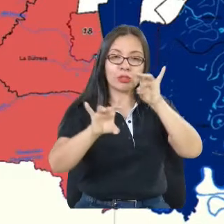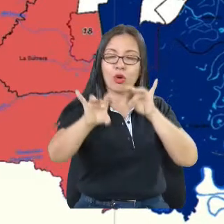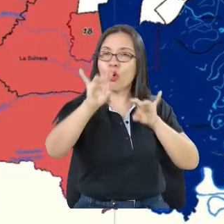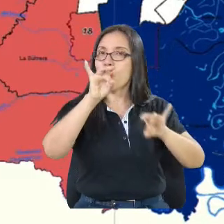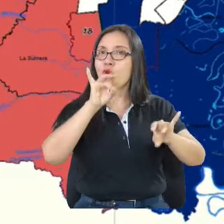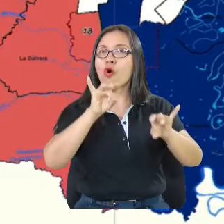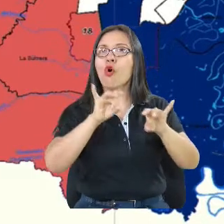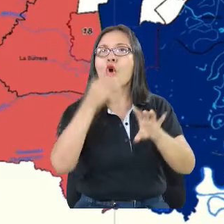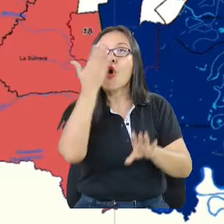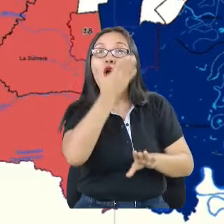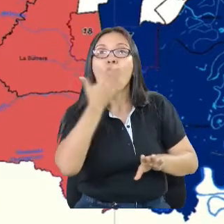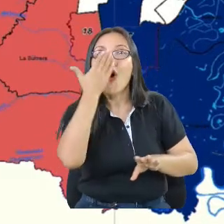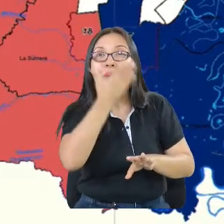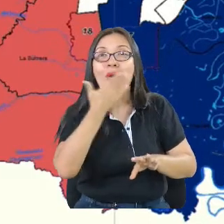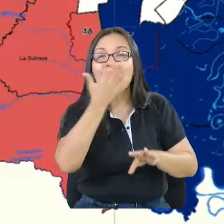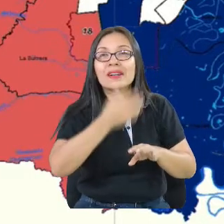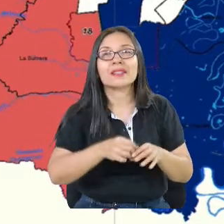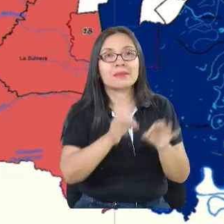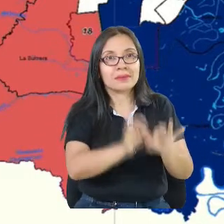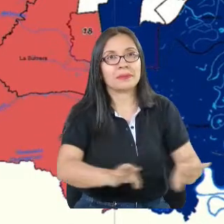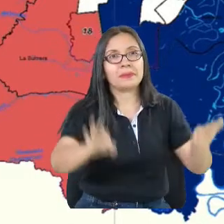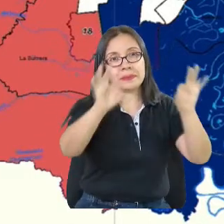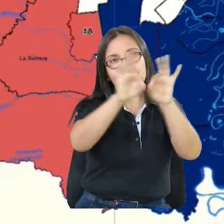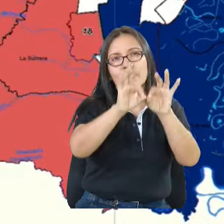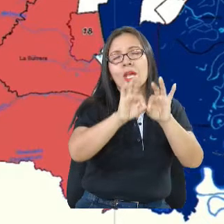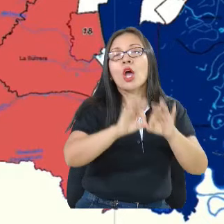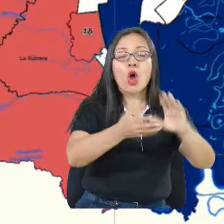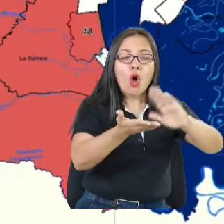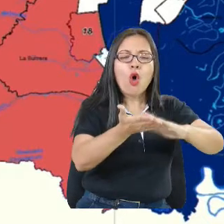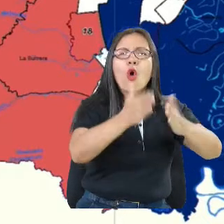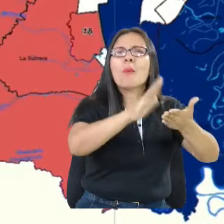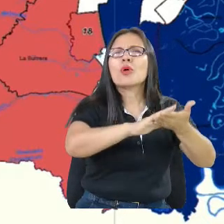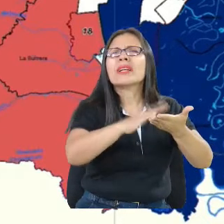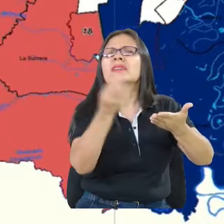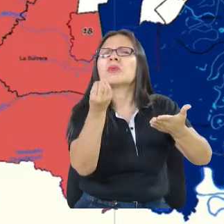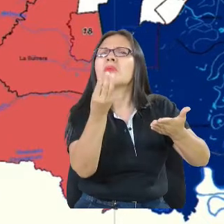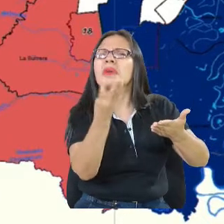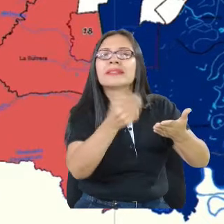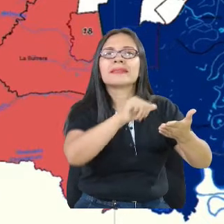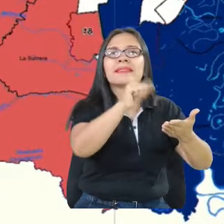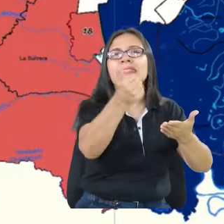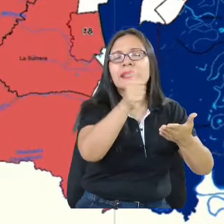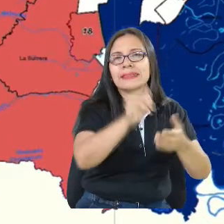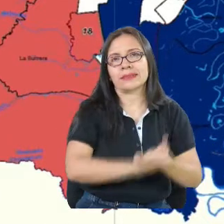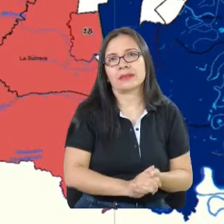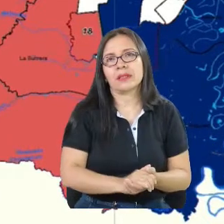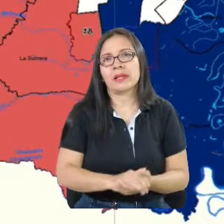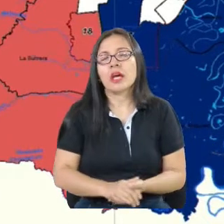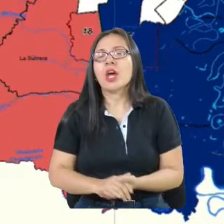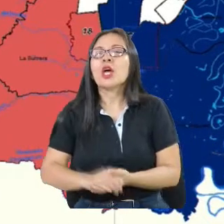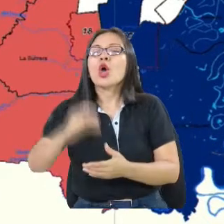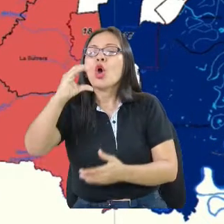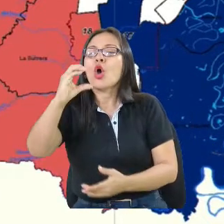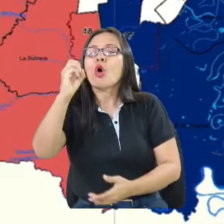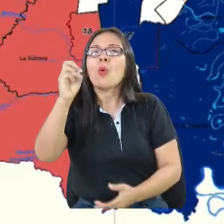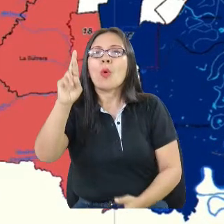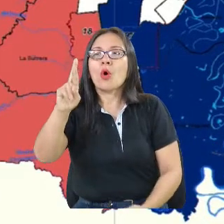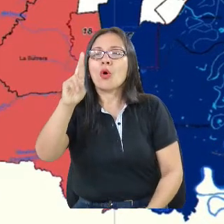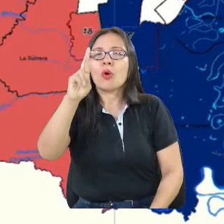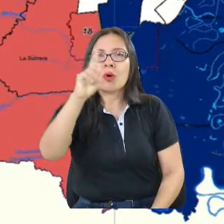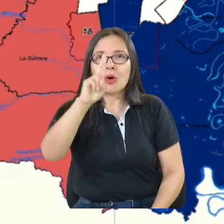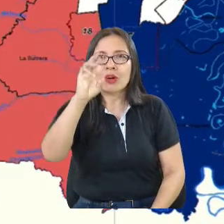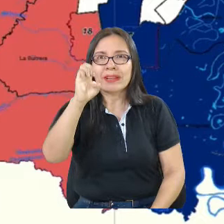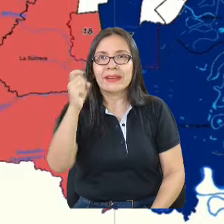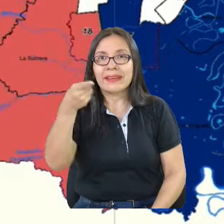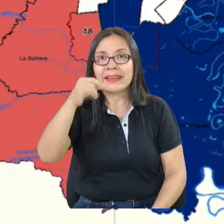con esto llegamos a 10 comunas y 11 corregimientos, que es donde se está ejecutando todo el proceso comunitario y